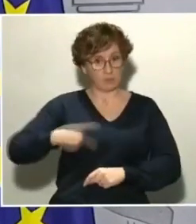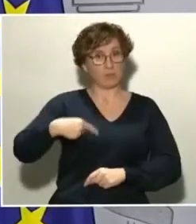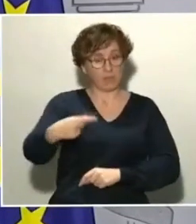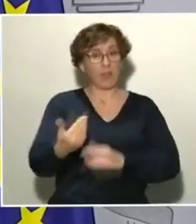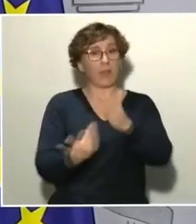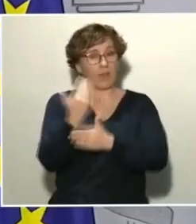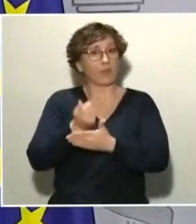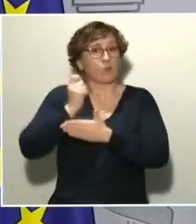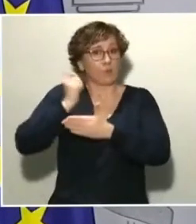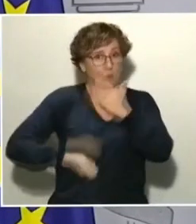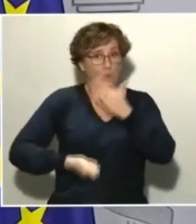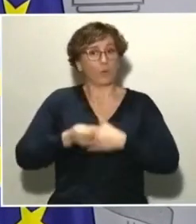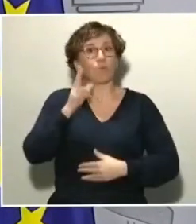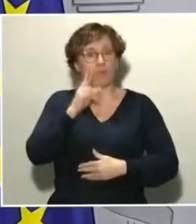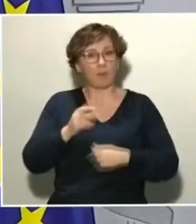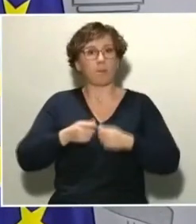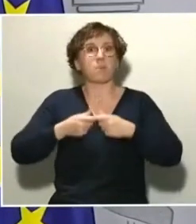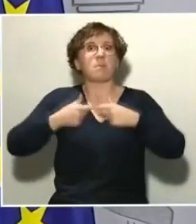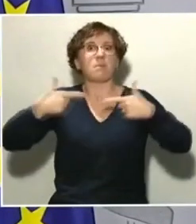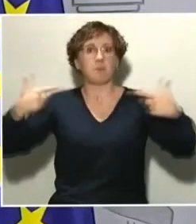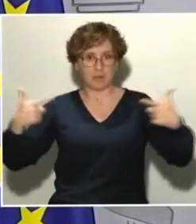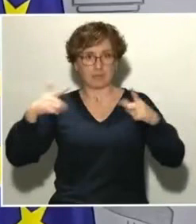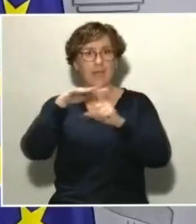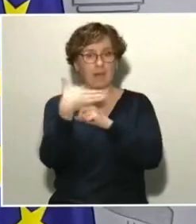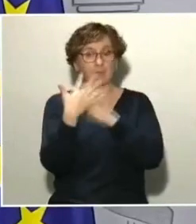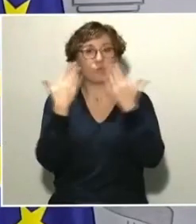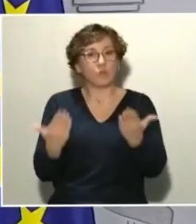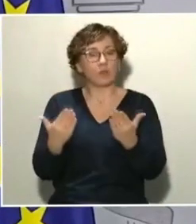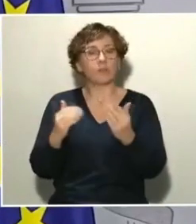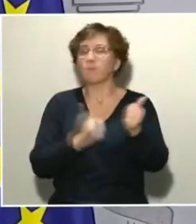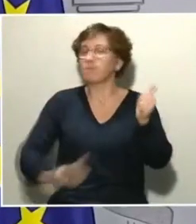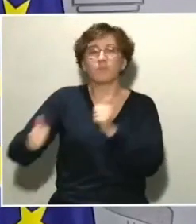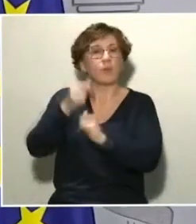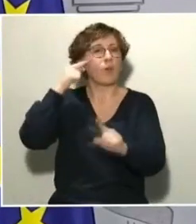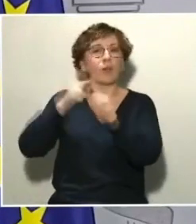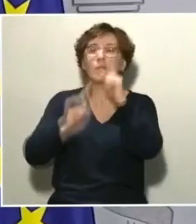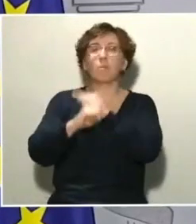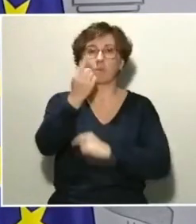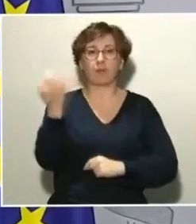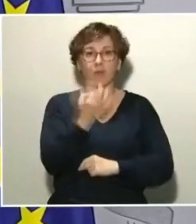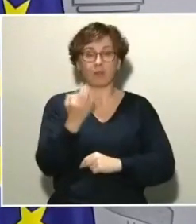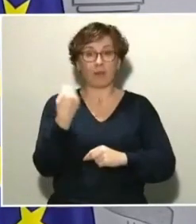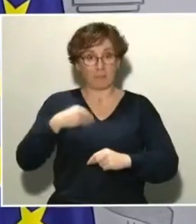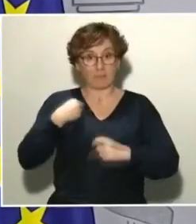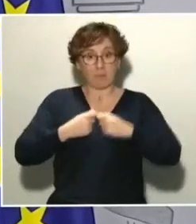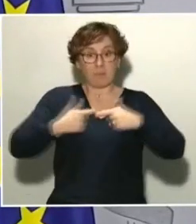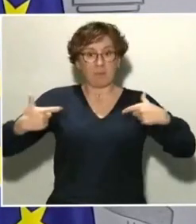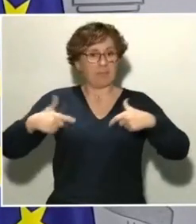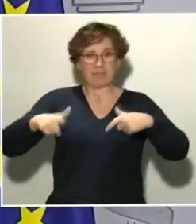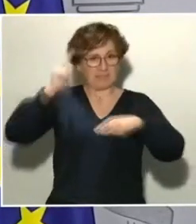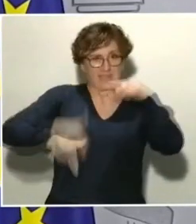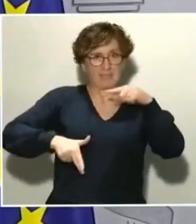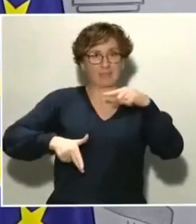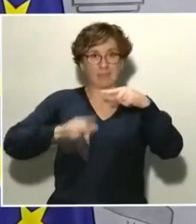incrementos de casos. El primer objetivo es romper la tendencia ascendente. El segundo objetivo es bajar la